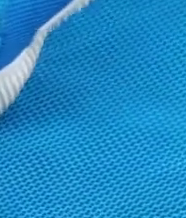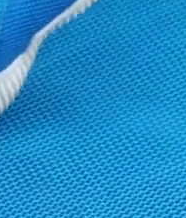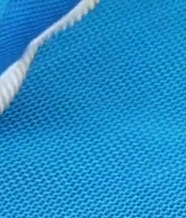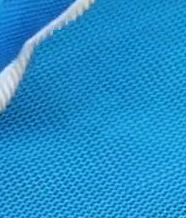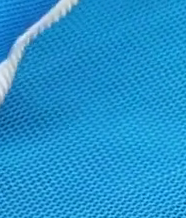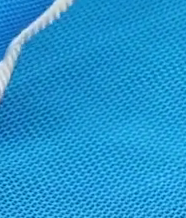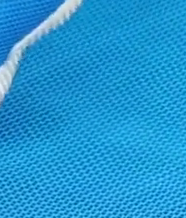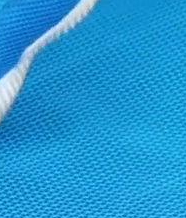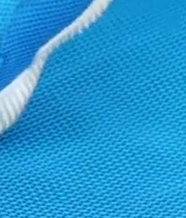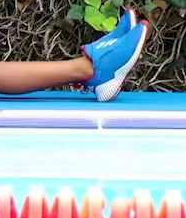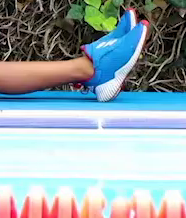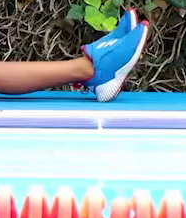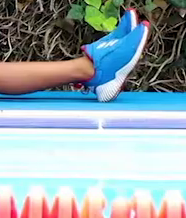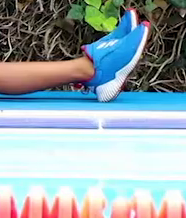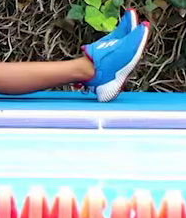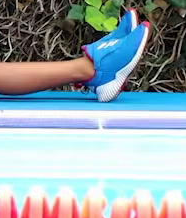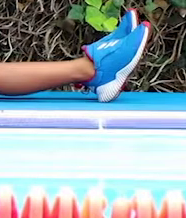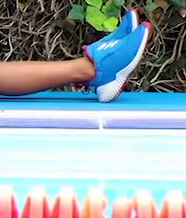Respira.